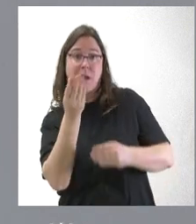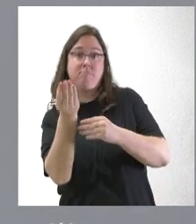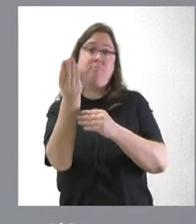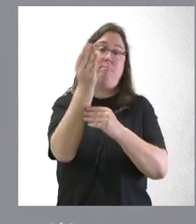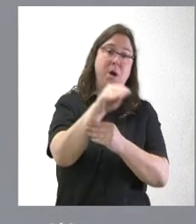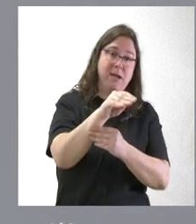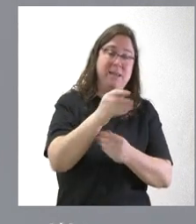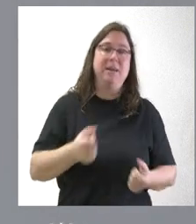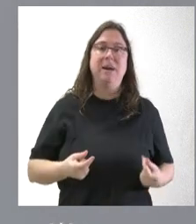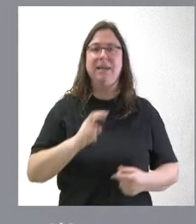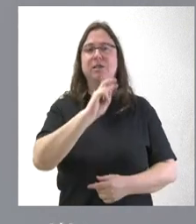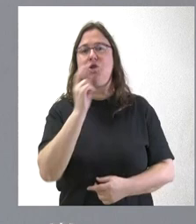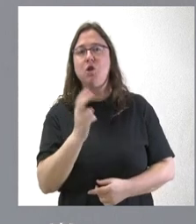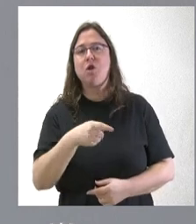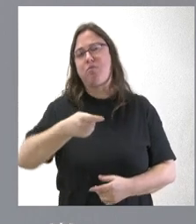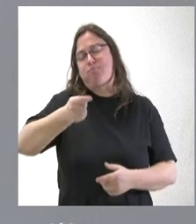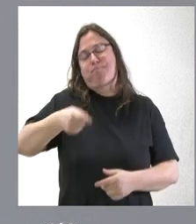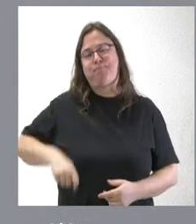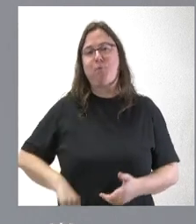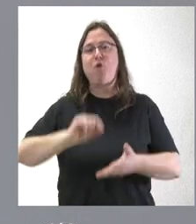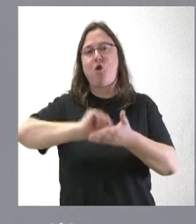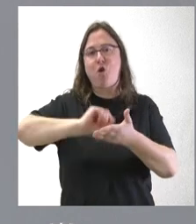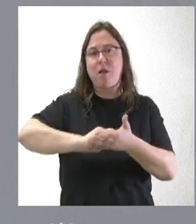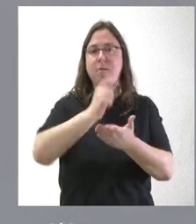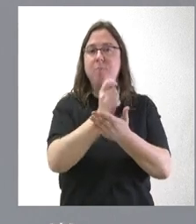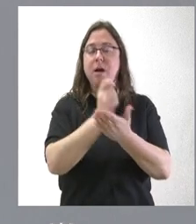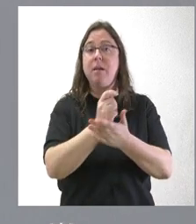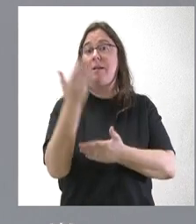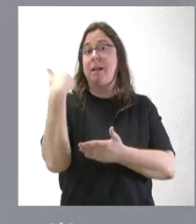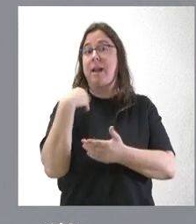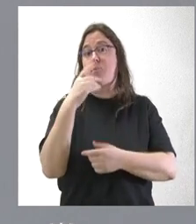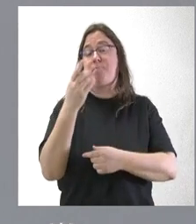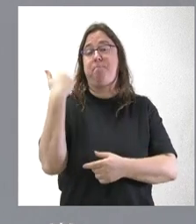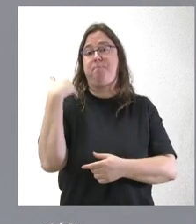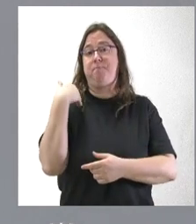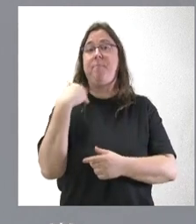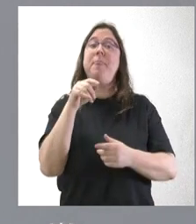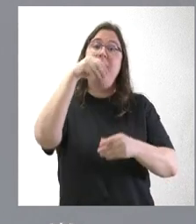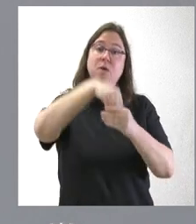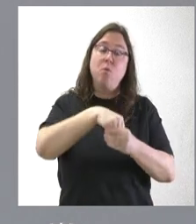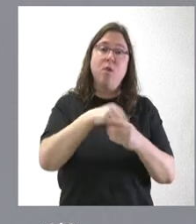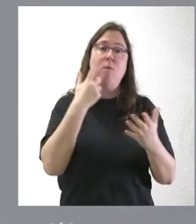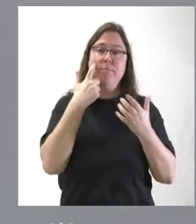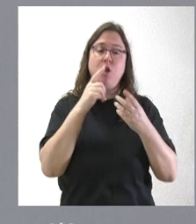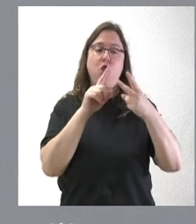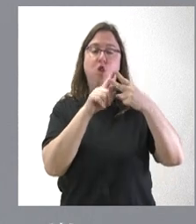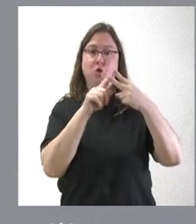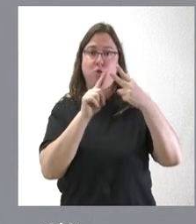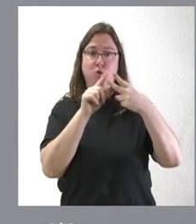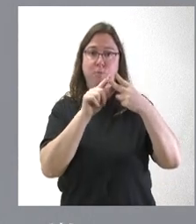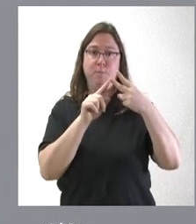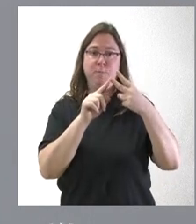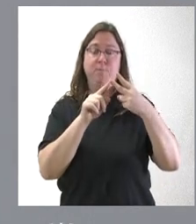otros costes en materia de personal muy importantes que hemos puesto en marcha el pasado ejercicio, entre las cuales quiero destacar fundamentalmente dos. Por un lado,